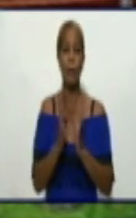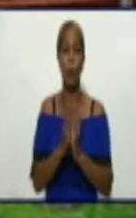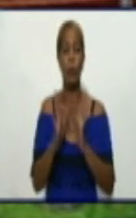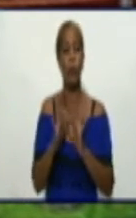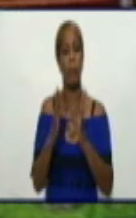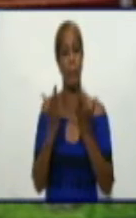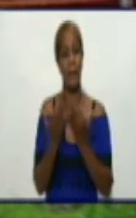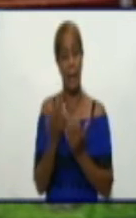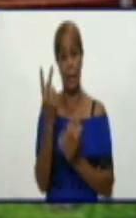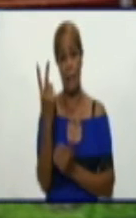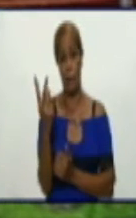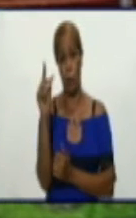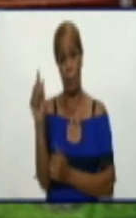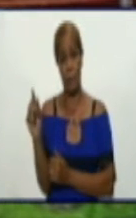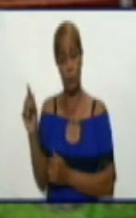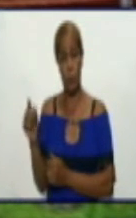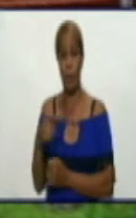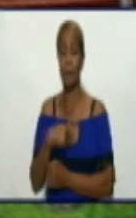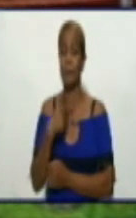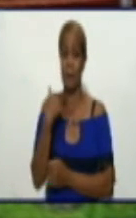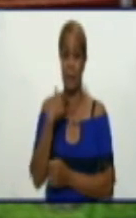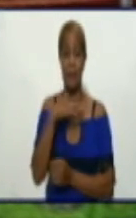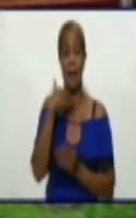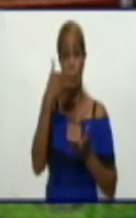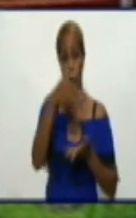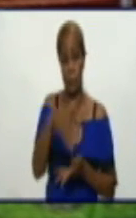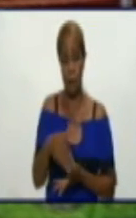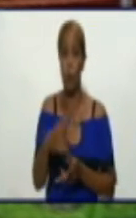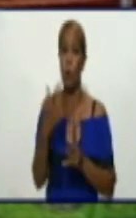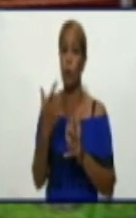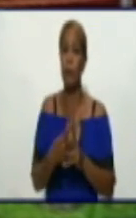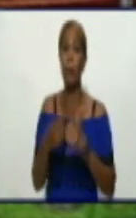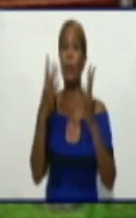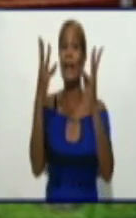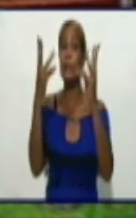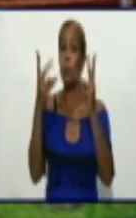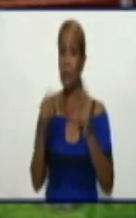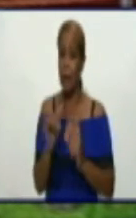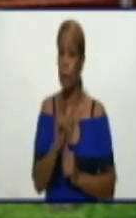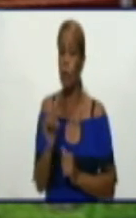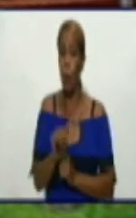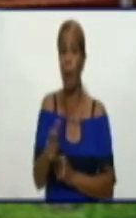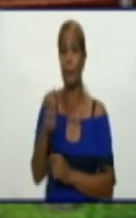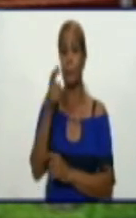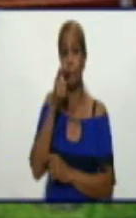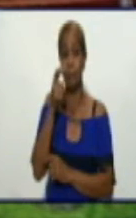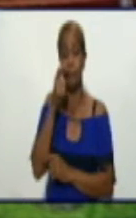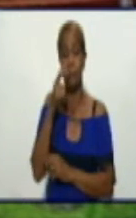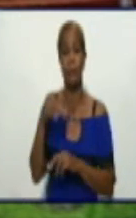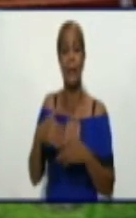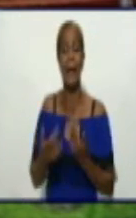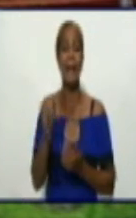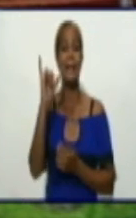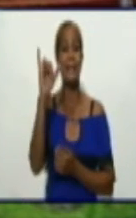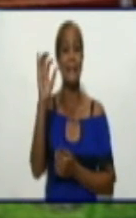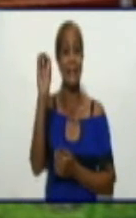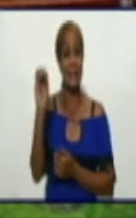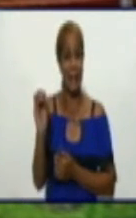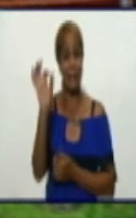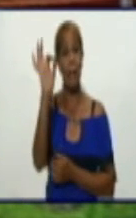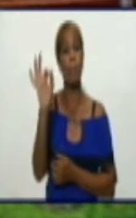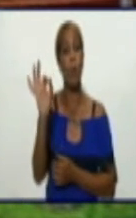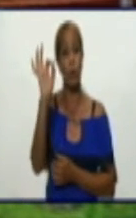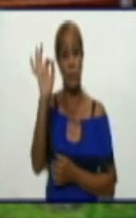dos personas que fallecieron. Y un dato también que llama la atención es que el 60% de las personas que dan